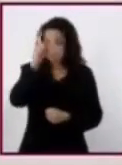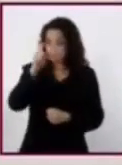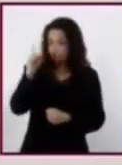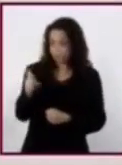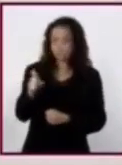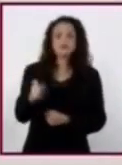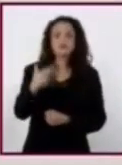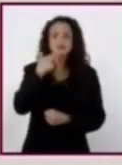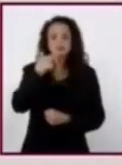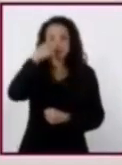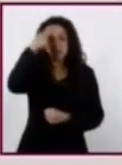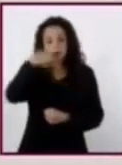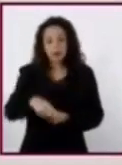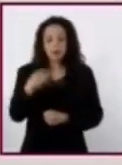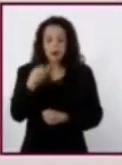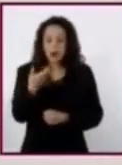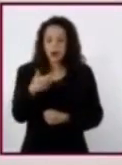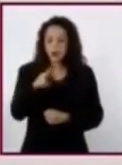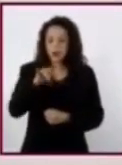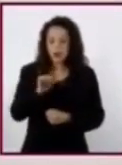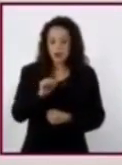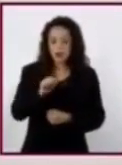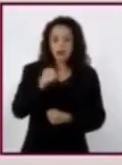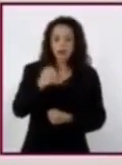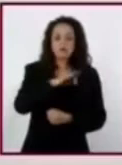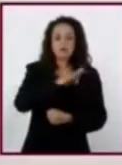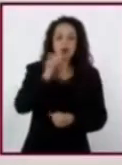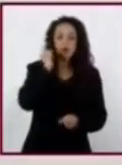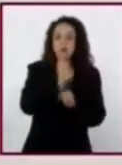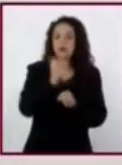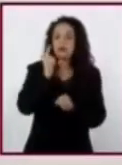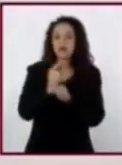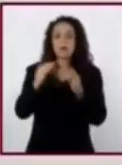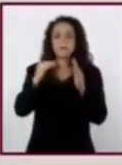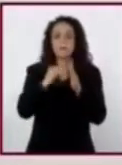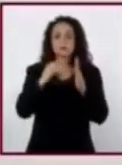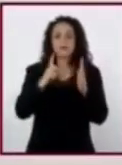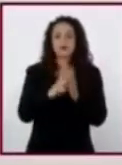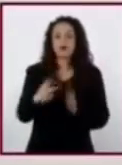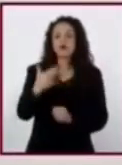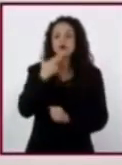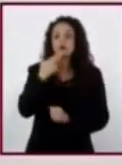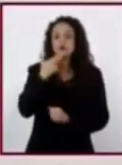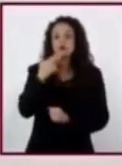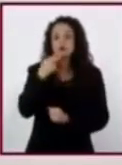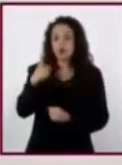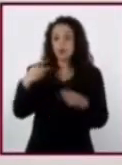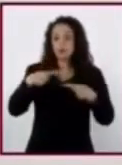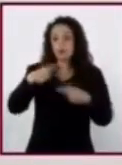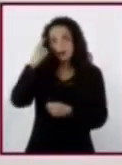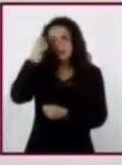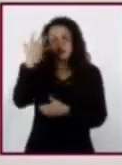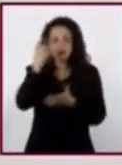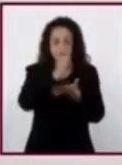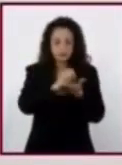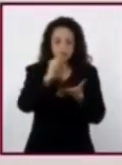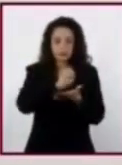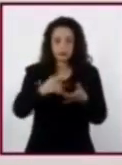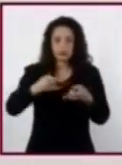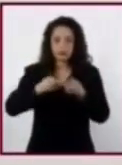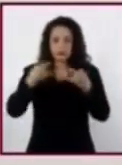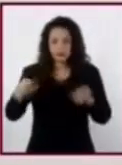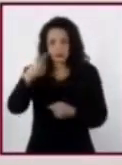como guía en la sesión y podrán reconocer los métodos que utiliza el historiador para